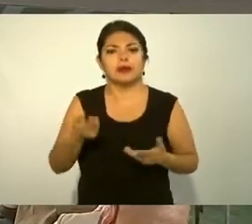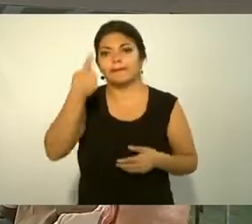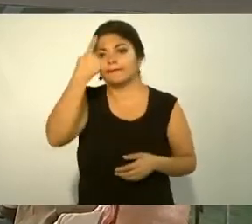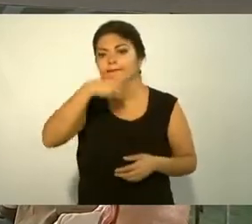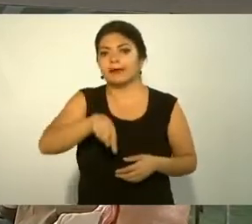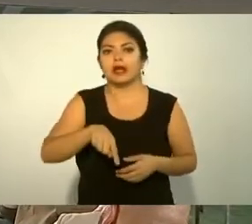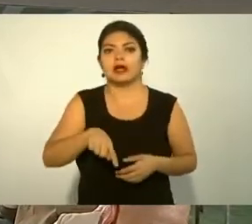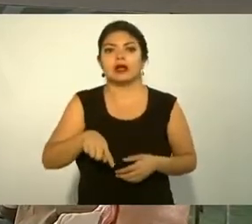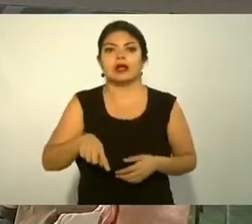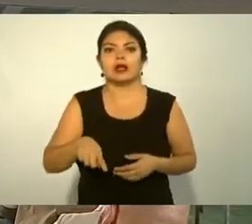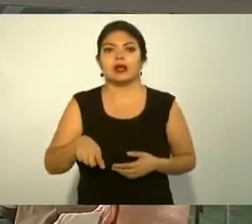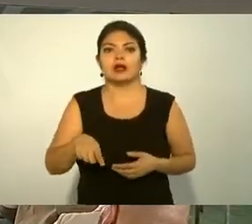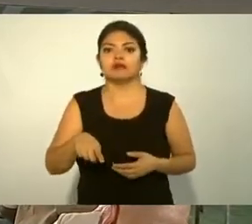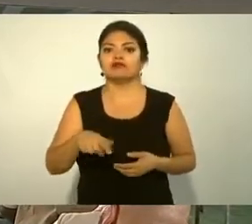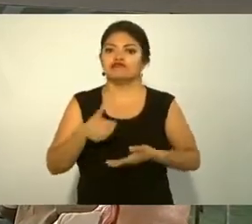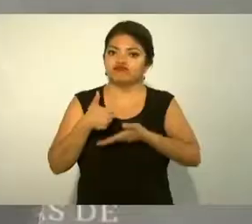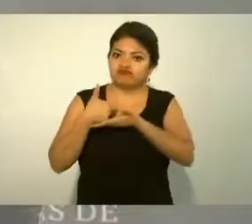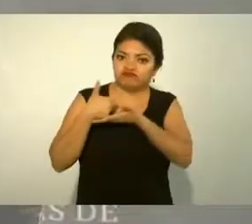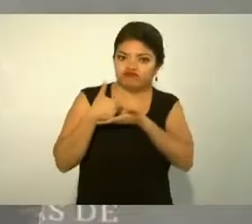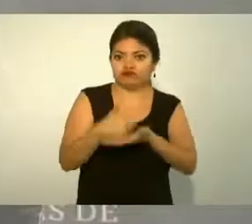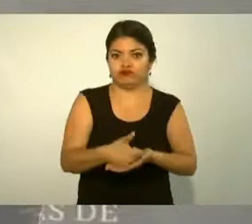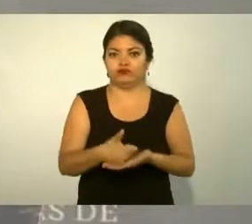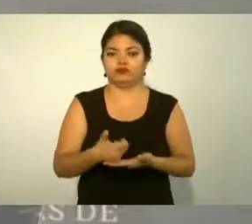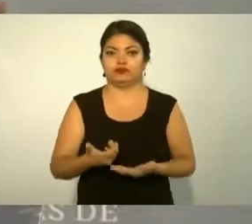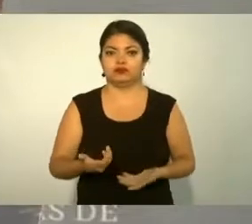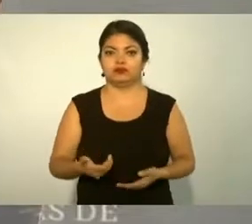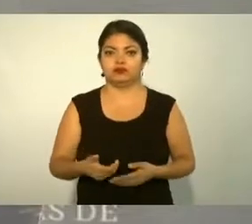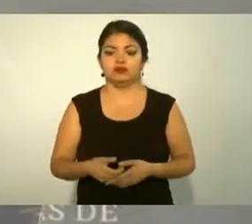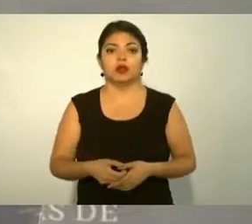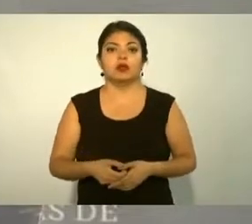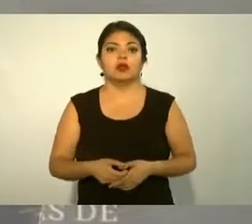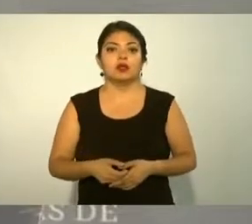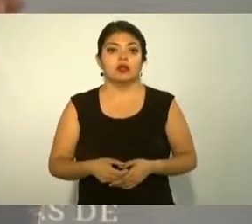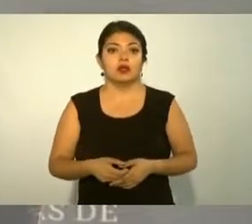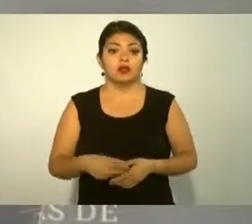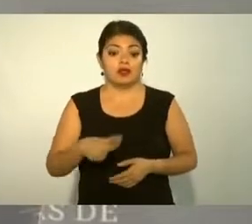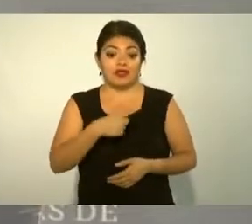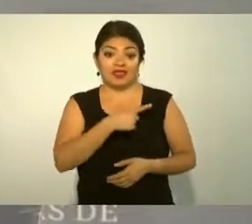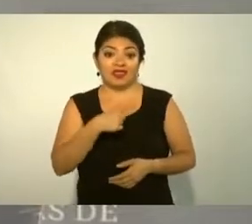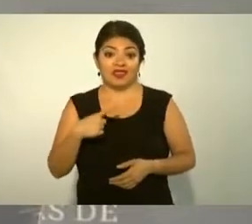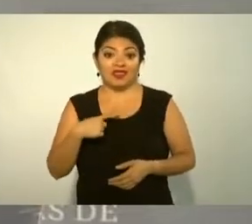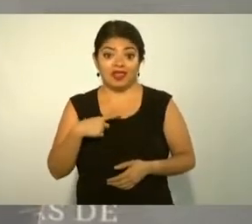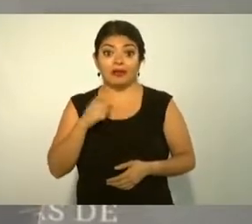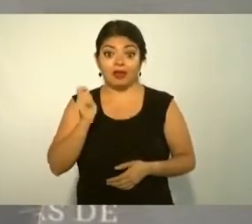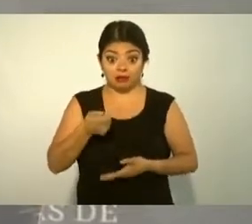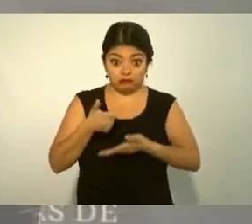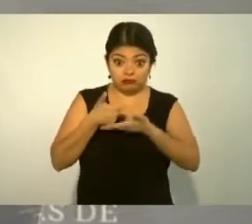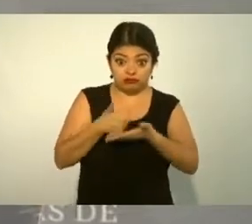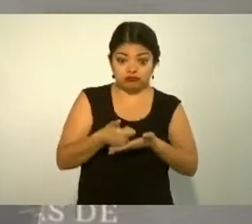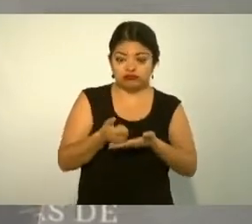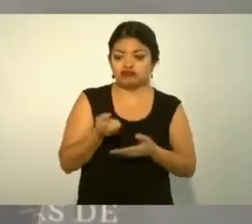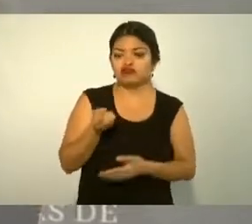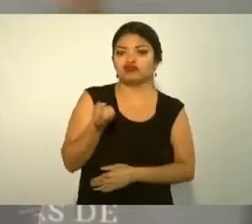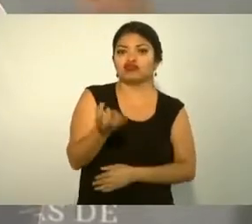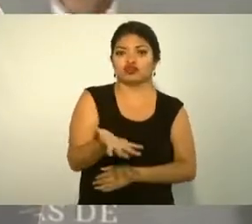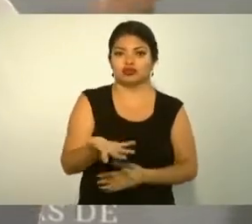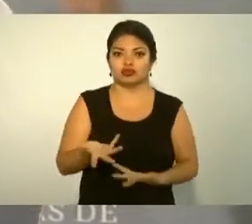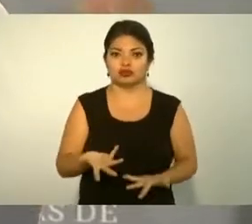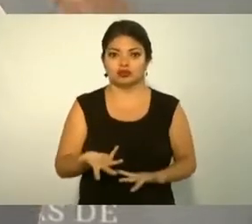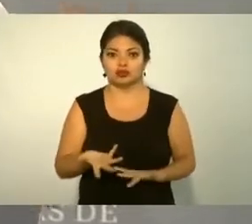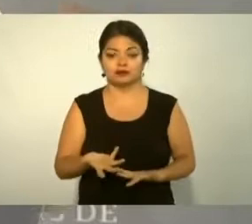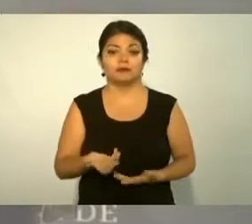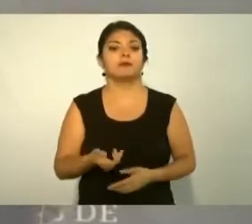ayudar y que haya un estímulo además